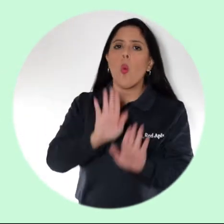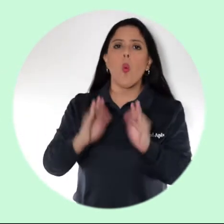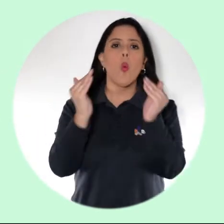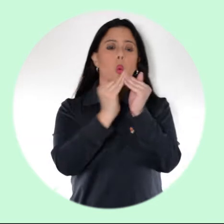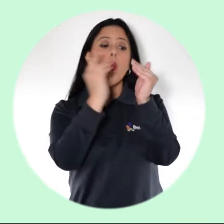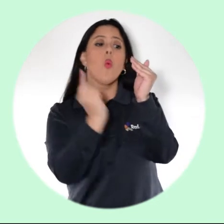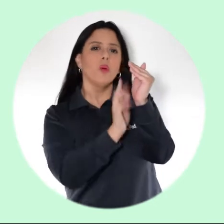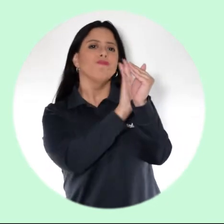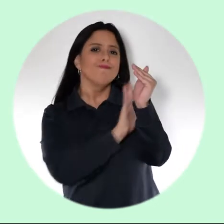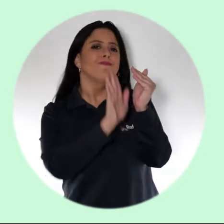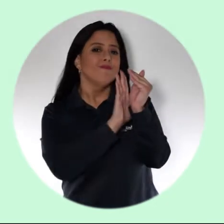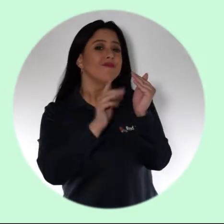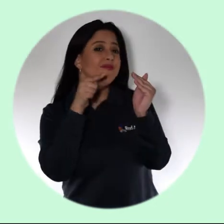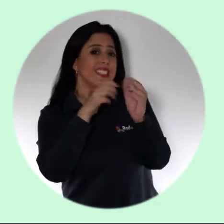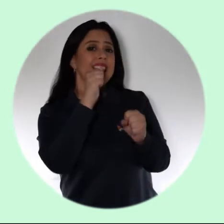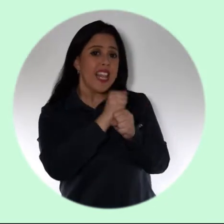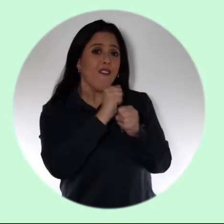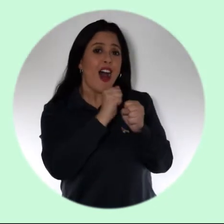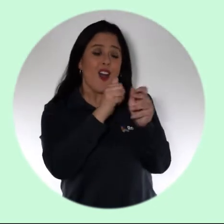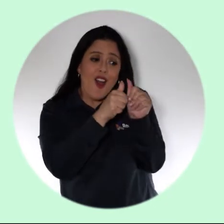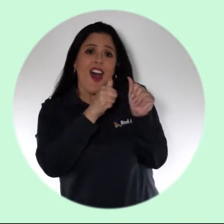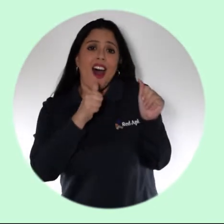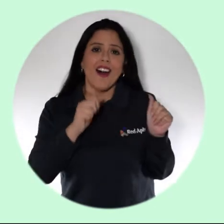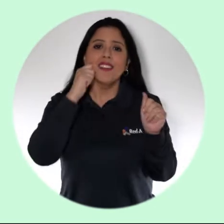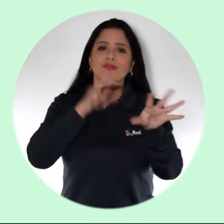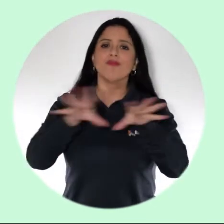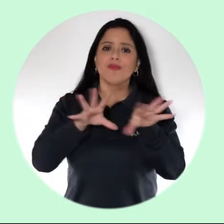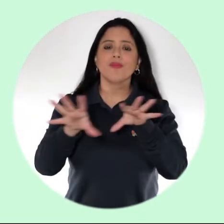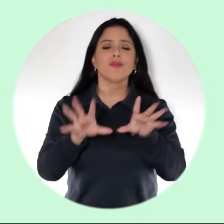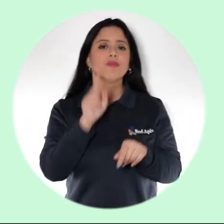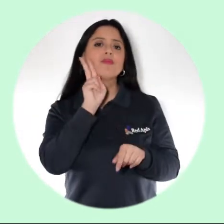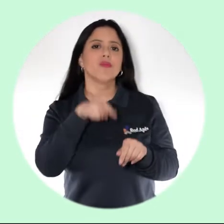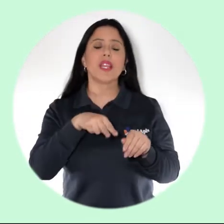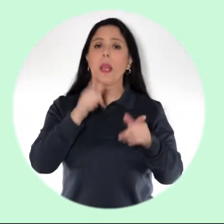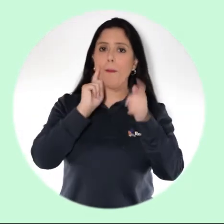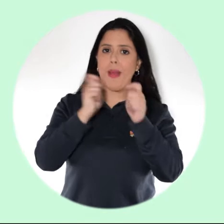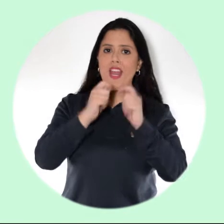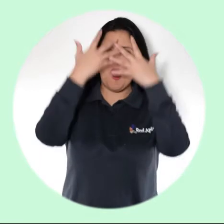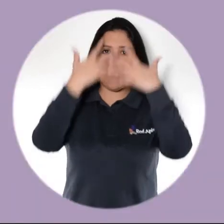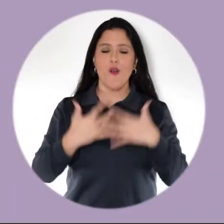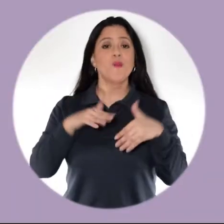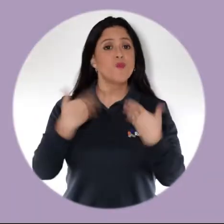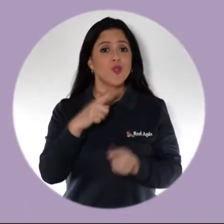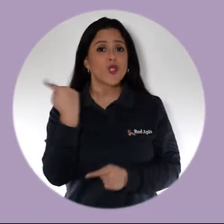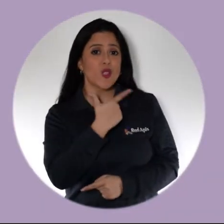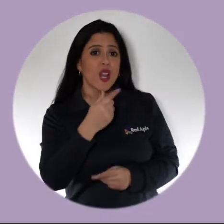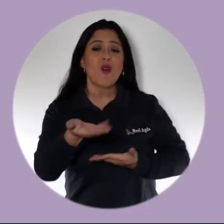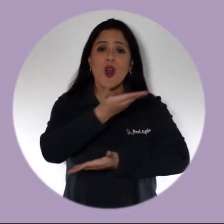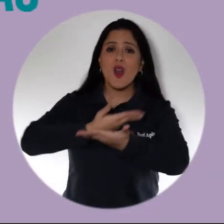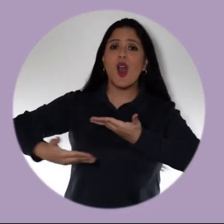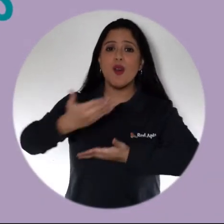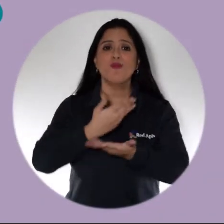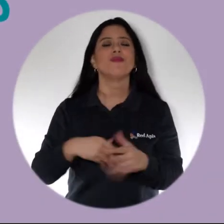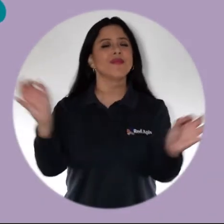necesarios dentro del hogar para hacer del trabajo remoto una actividad sin riesgos físicos. Por eso queremos